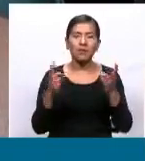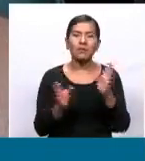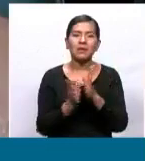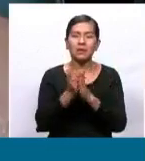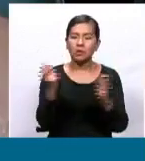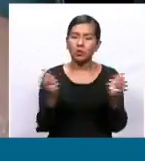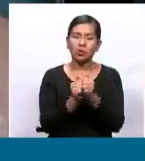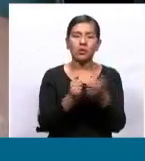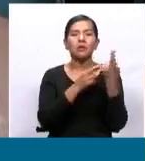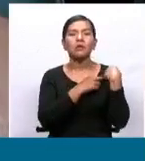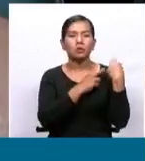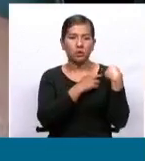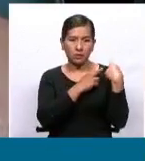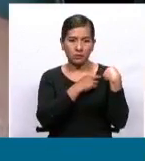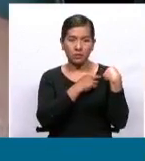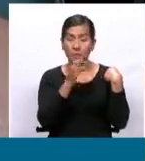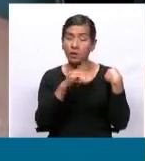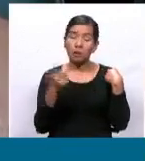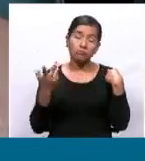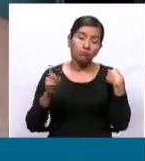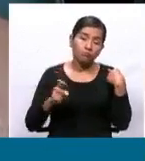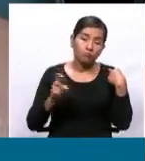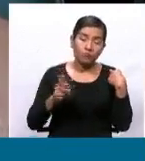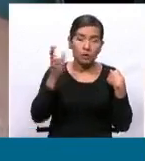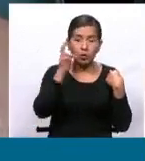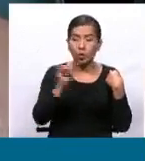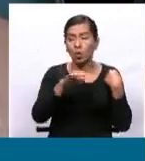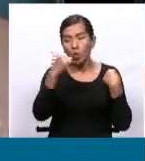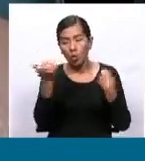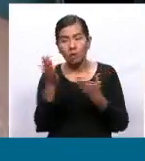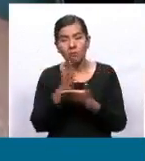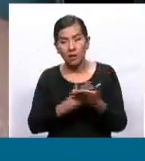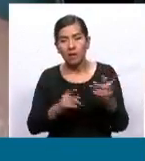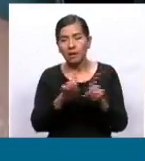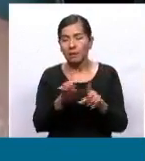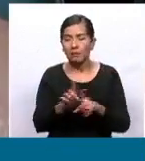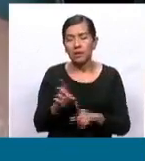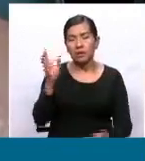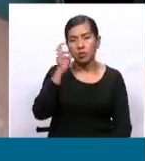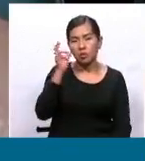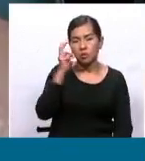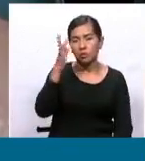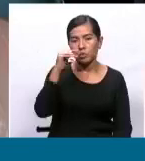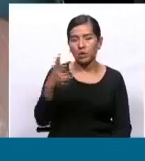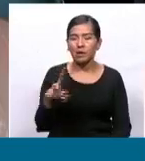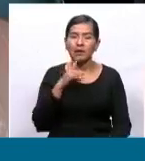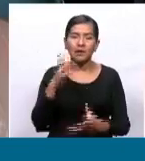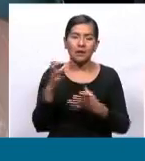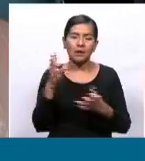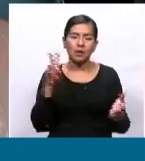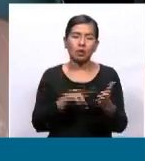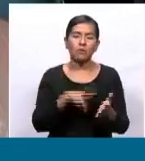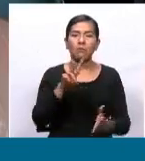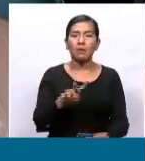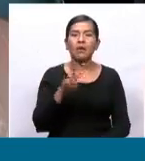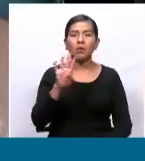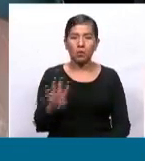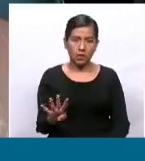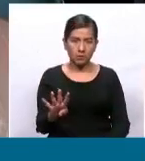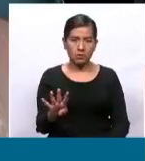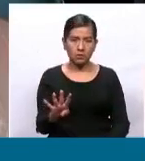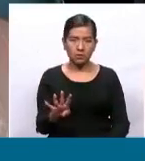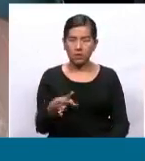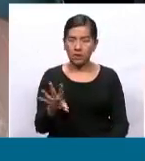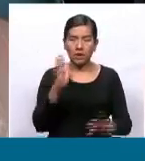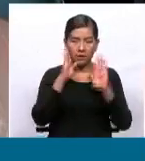responsabilidad. Y tendrán que escuchar de la otra parte también por qué se ha planteado que sea el 2024, desde